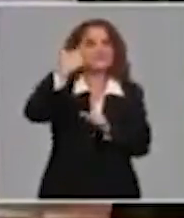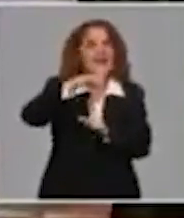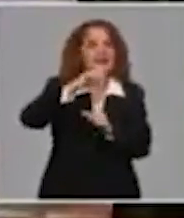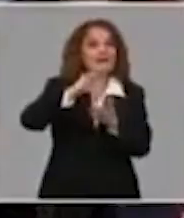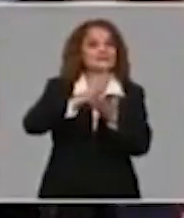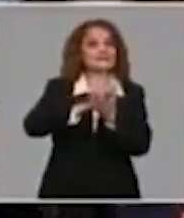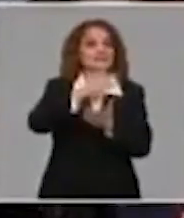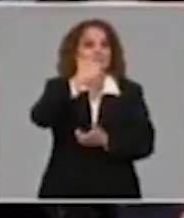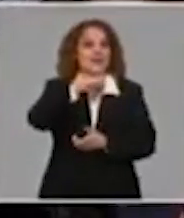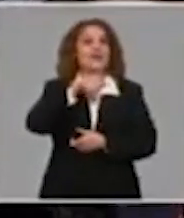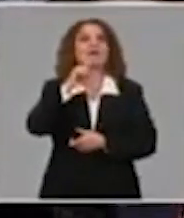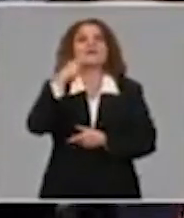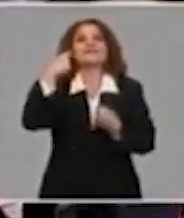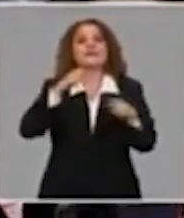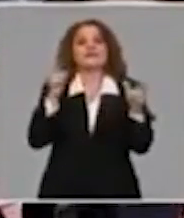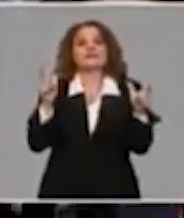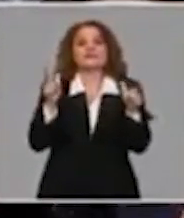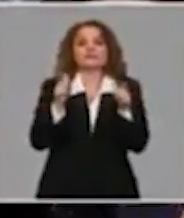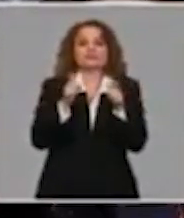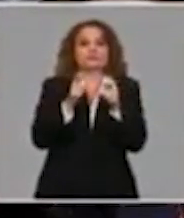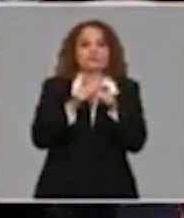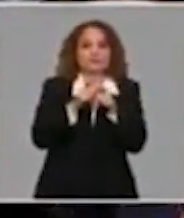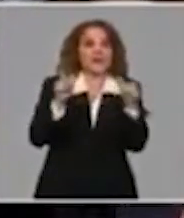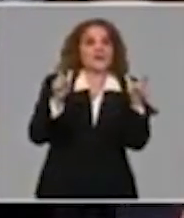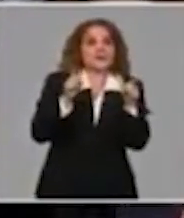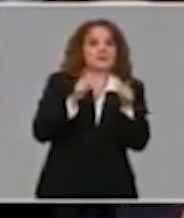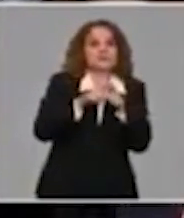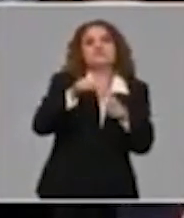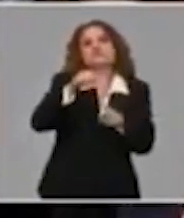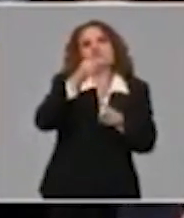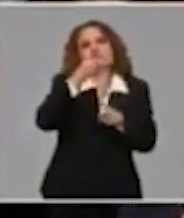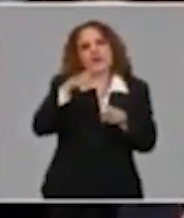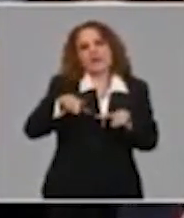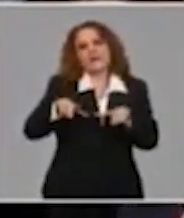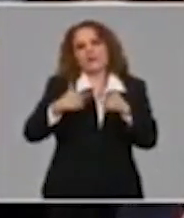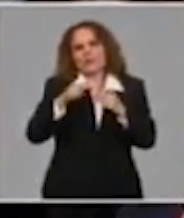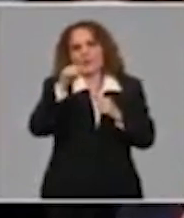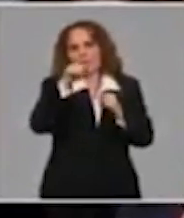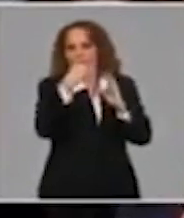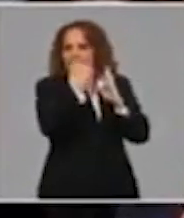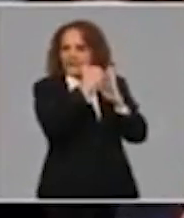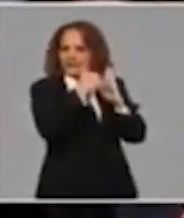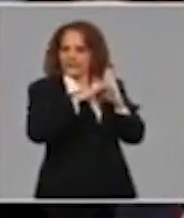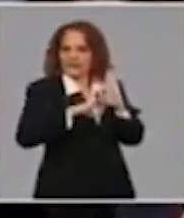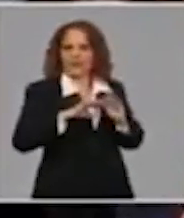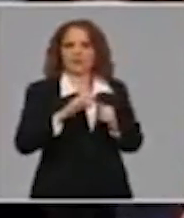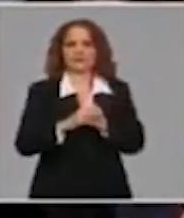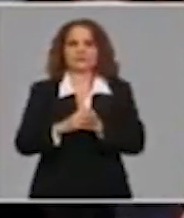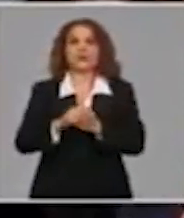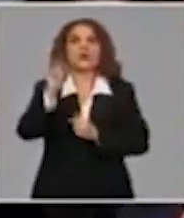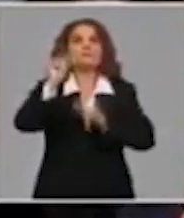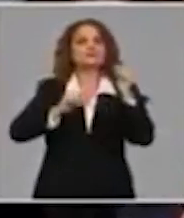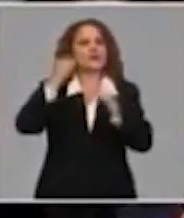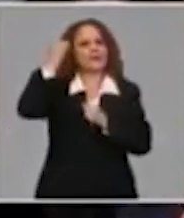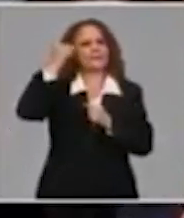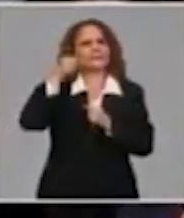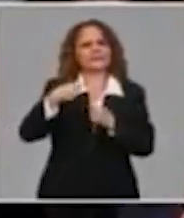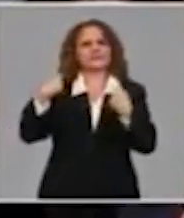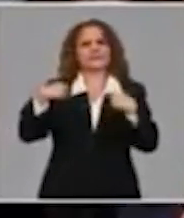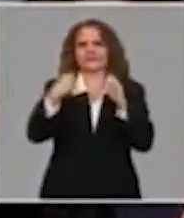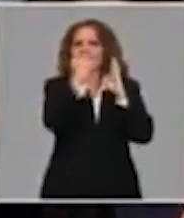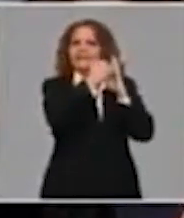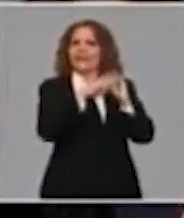provincias. Que eso es también bueno explicarlo porque a veces algunas personas dicen no, tiene que estar en cero el indicador. No exactamente